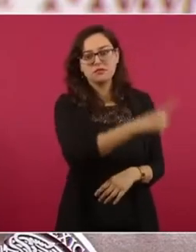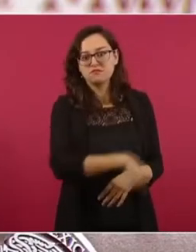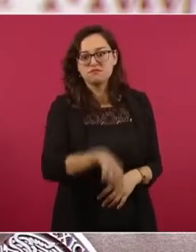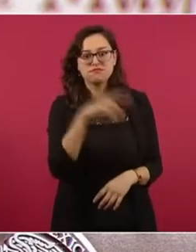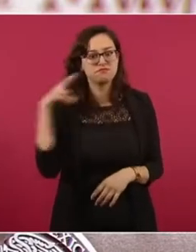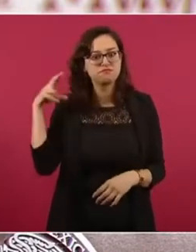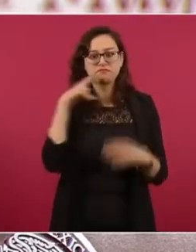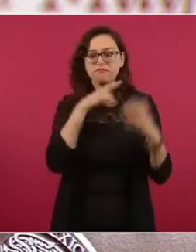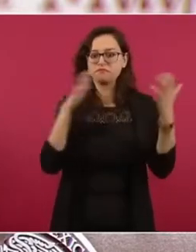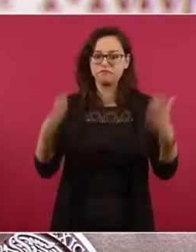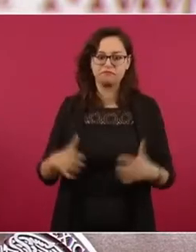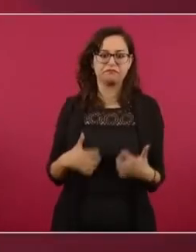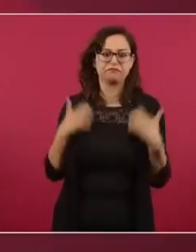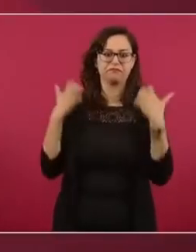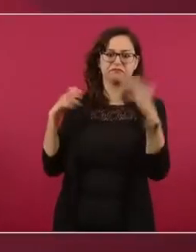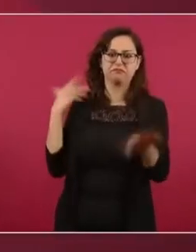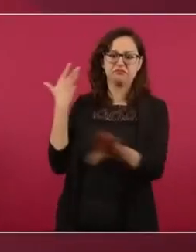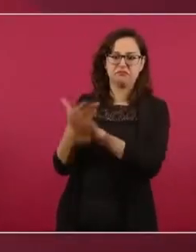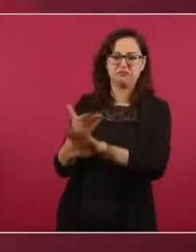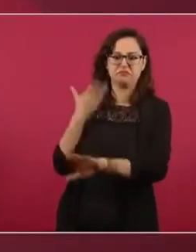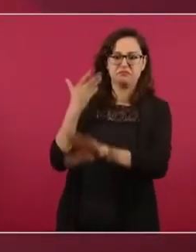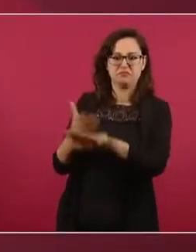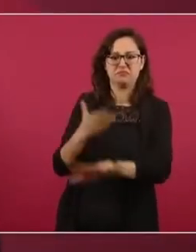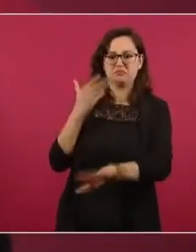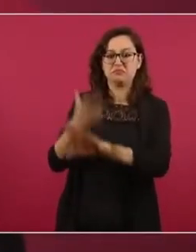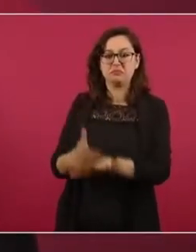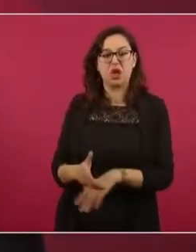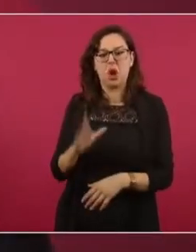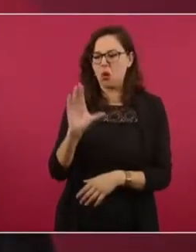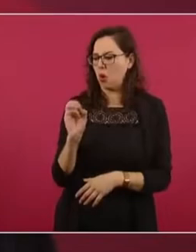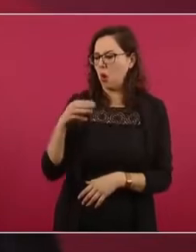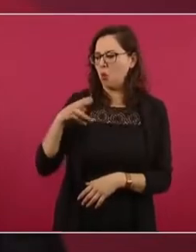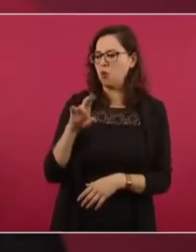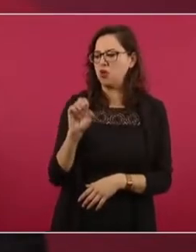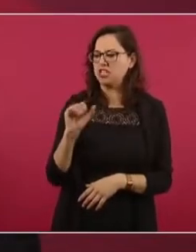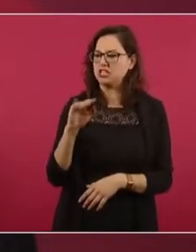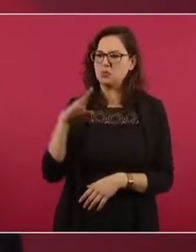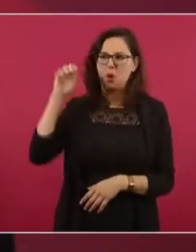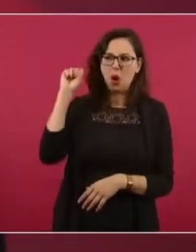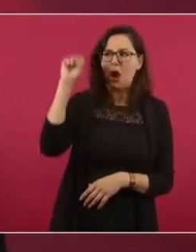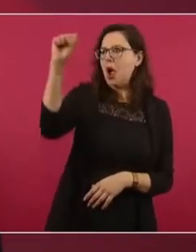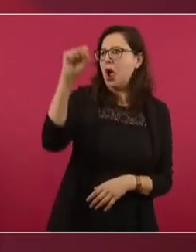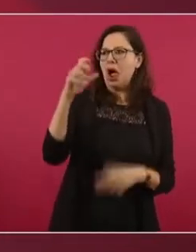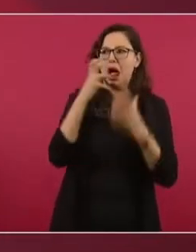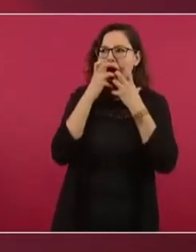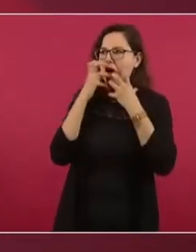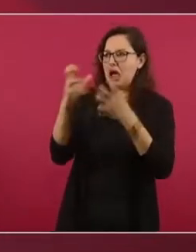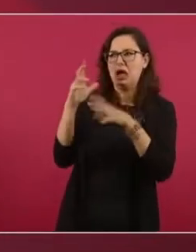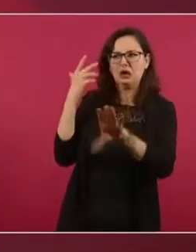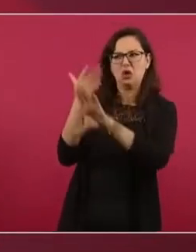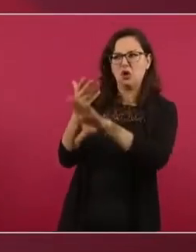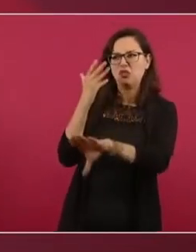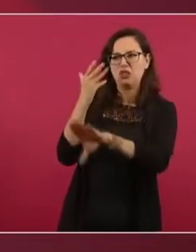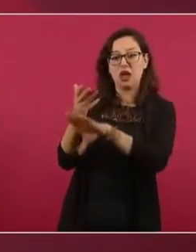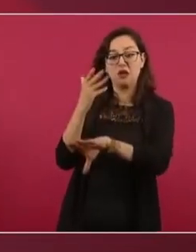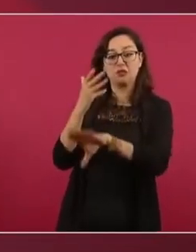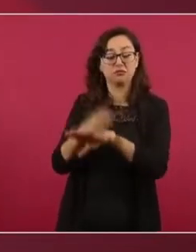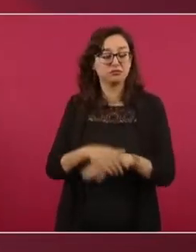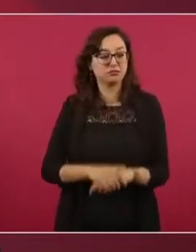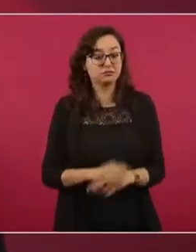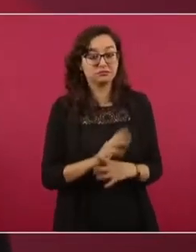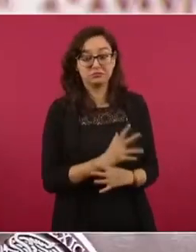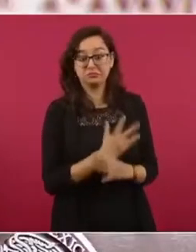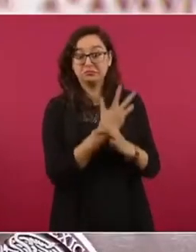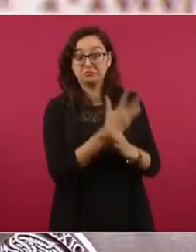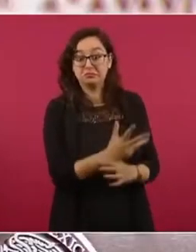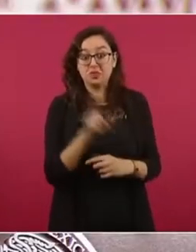pasando por un anticomunismo absurdo y vil. Se han dicho que los médicos cubanos le quitarán el trabajo a los